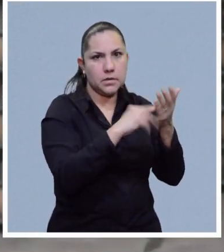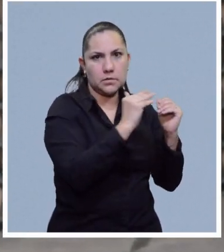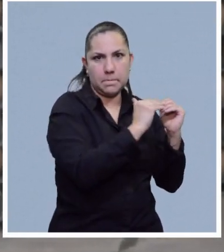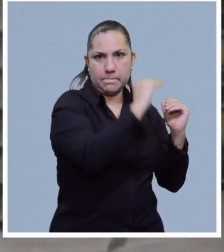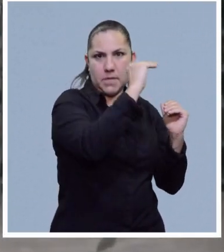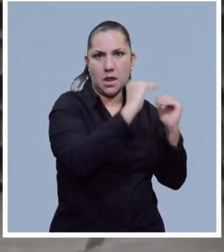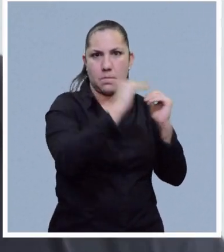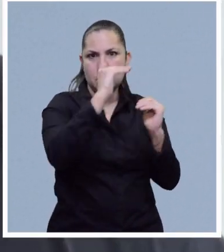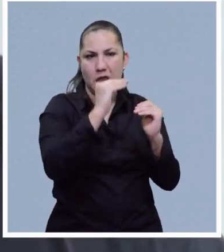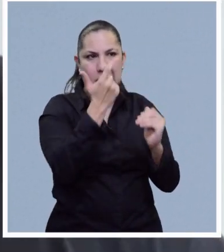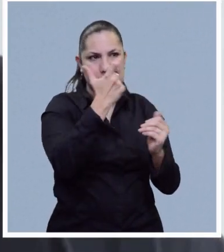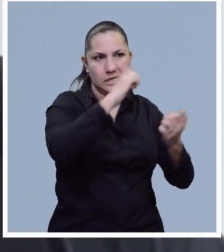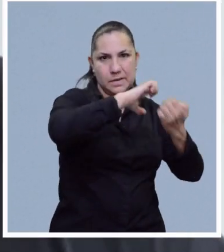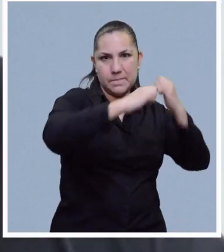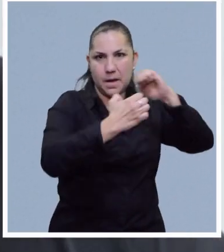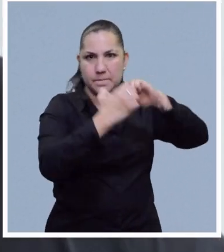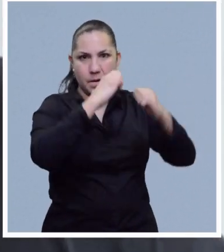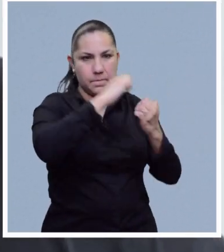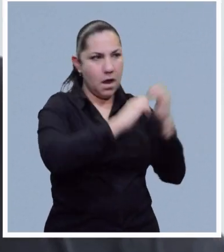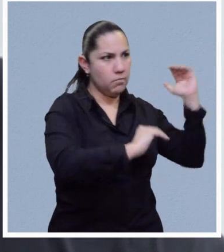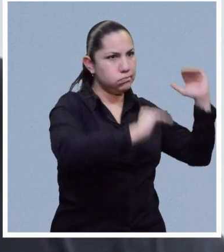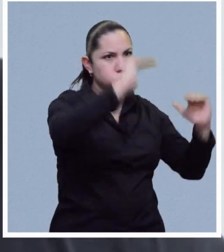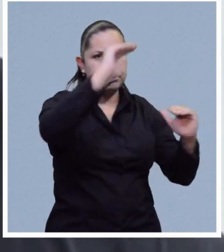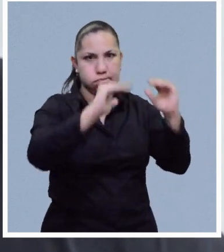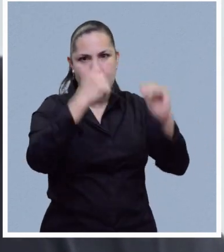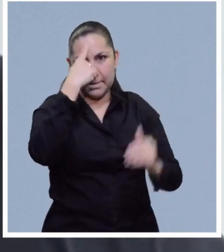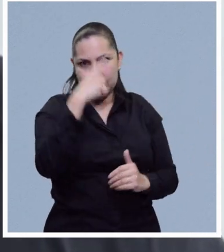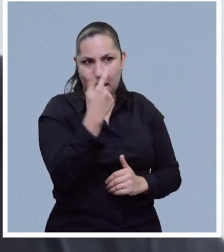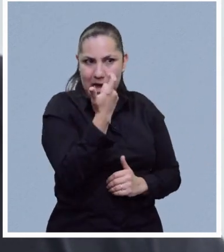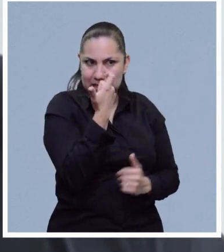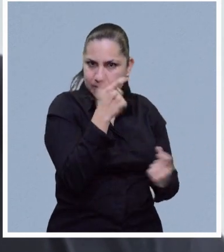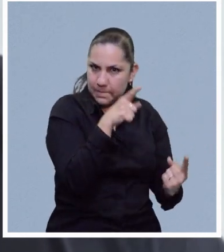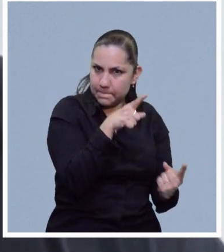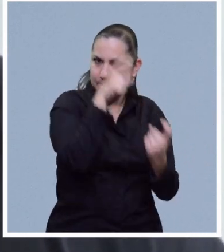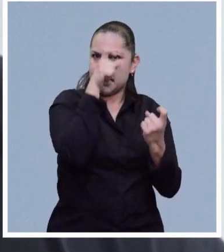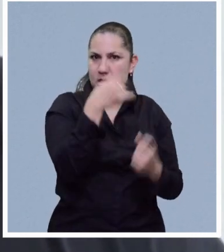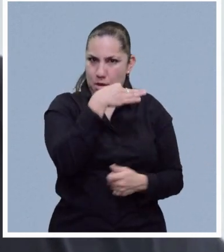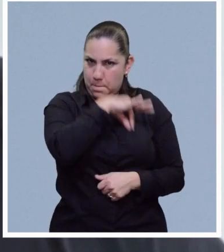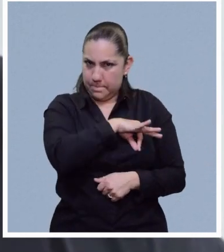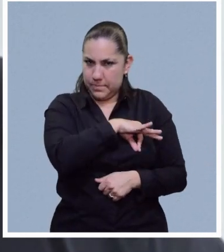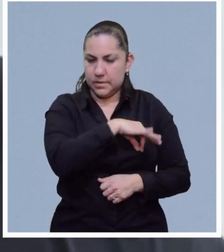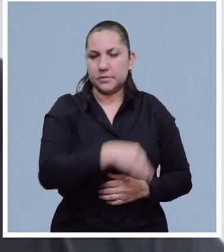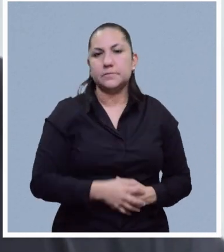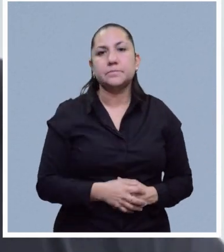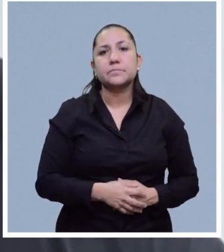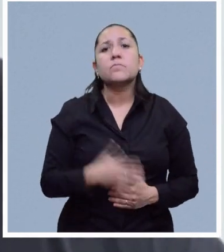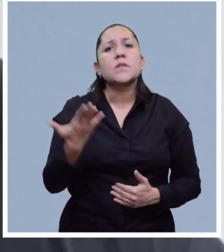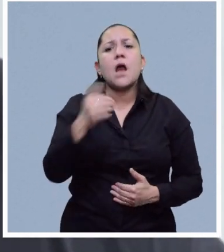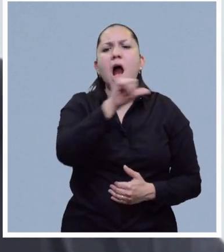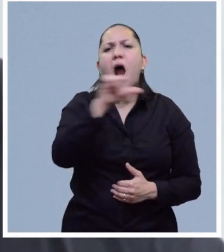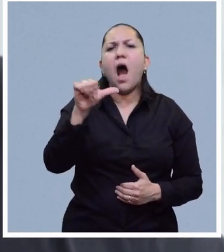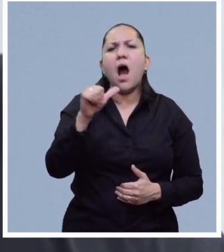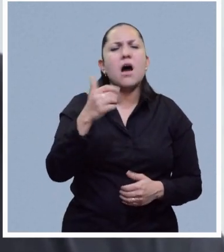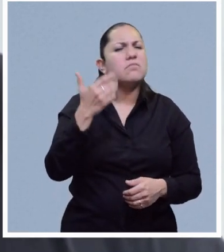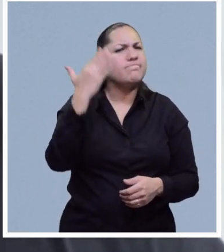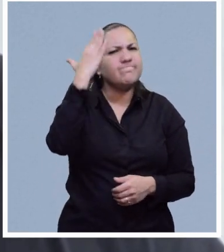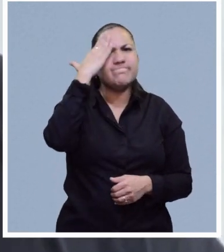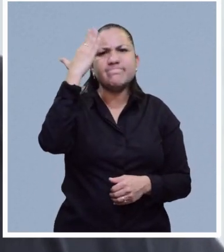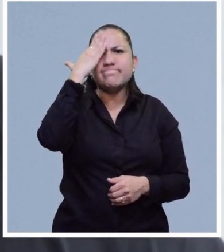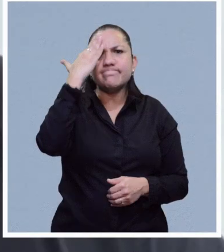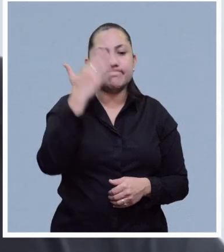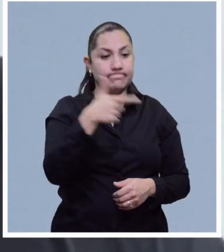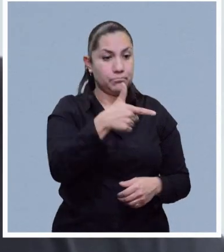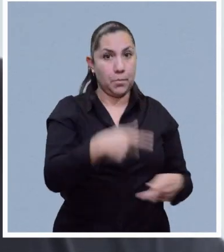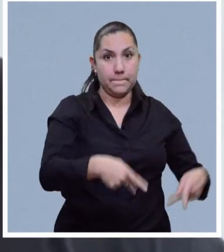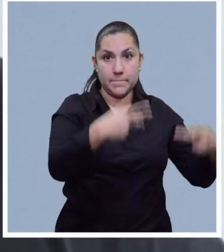Aquí el que abre poca para este fin es precisamente el que tiene el control del producto. Y en